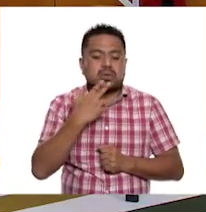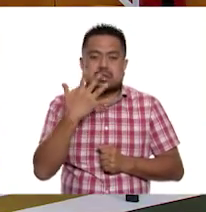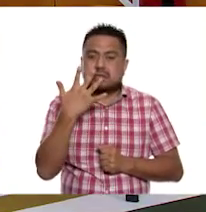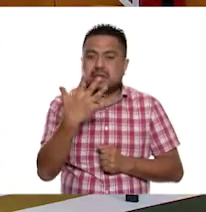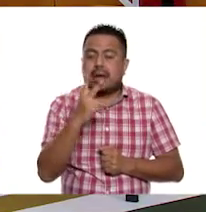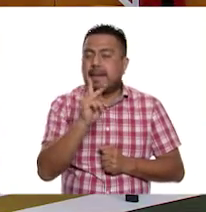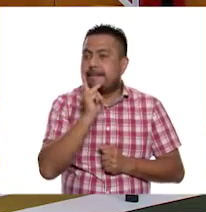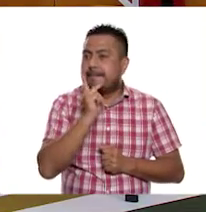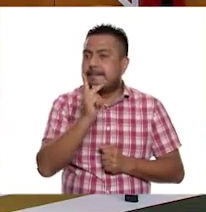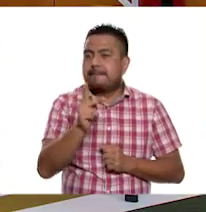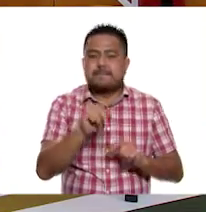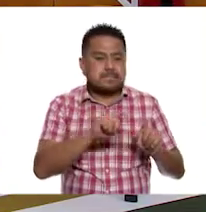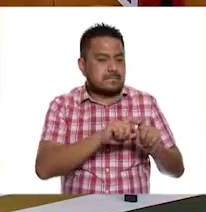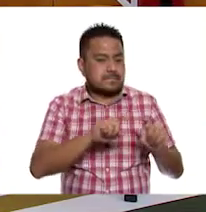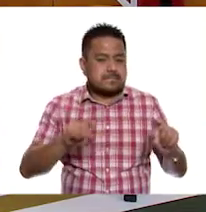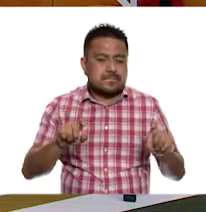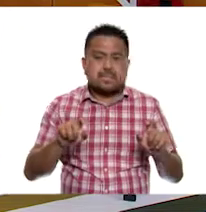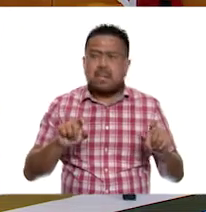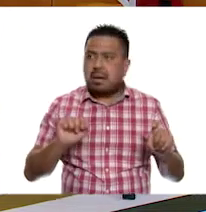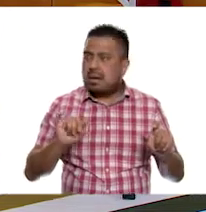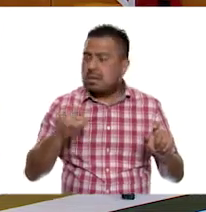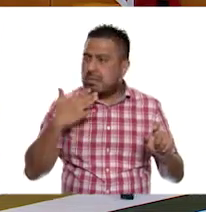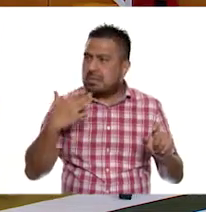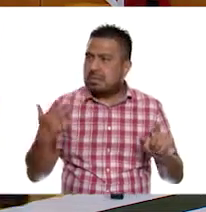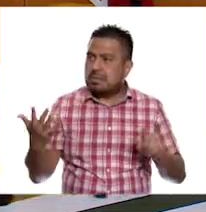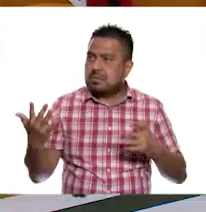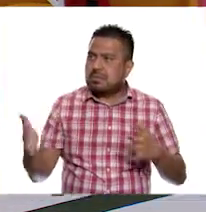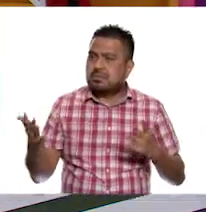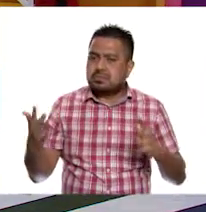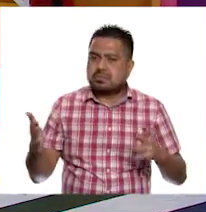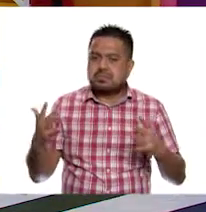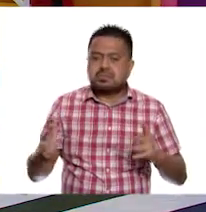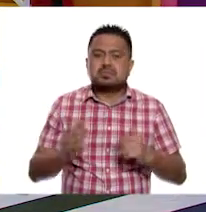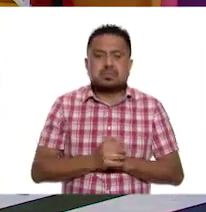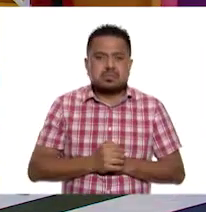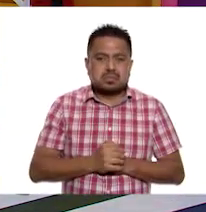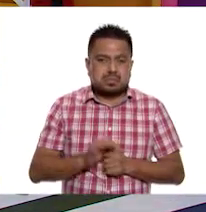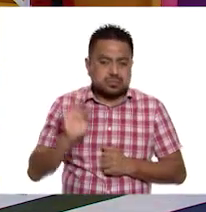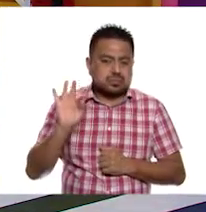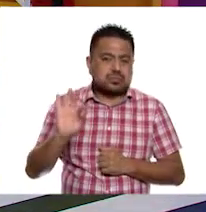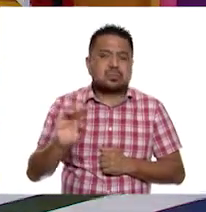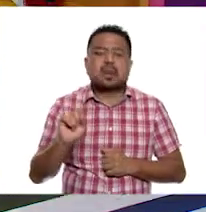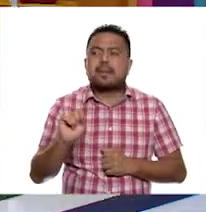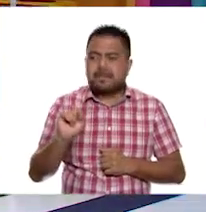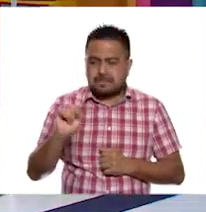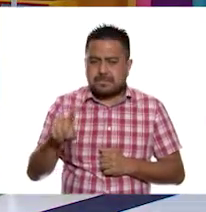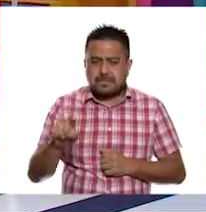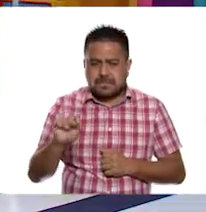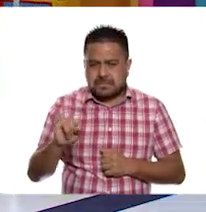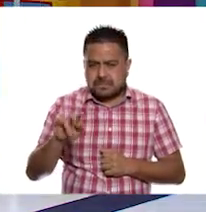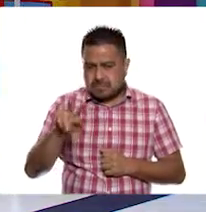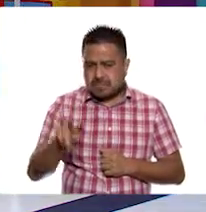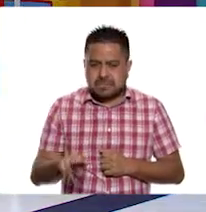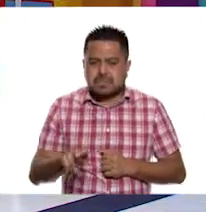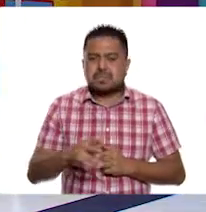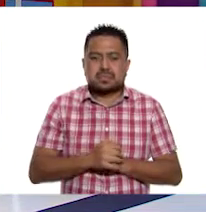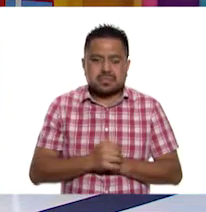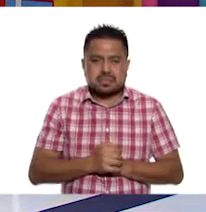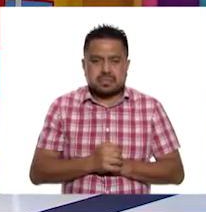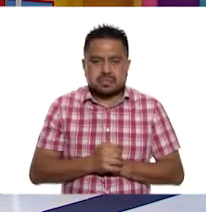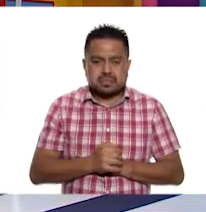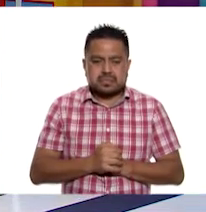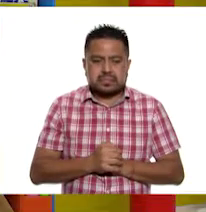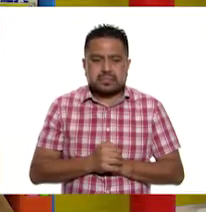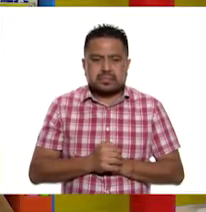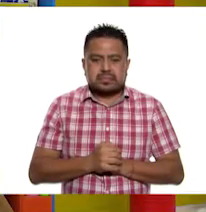palabras. Muy bien. Y el punto. Tienen razón. Tienen razón. El punto al